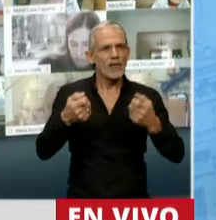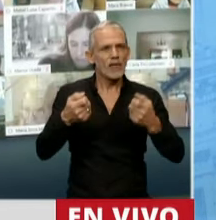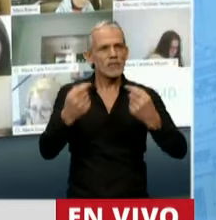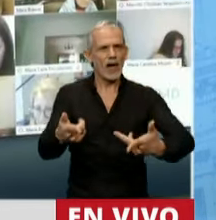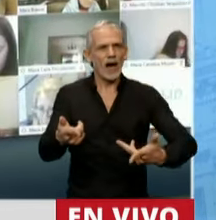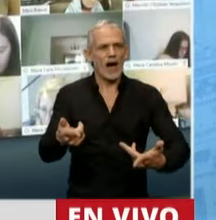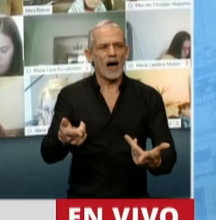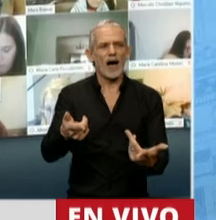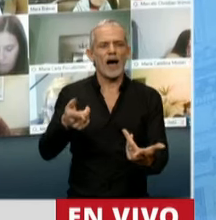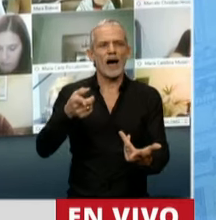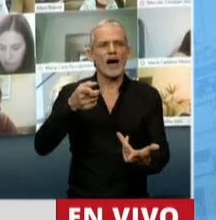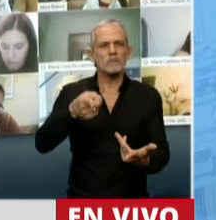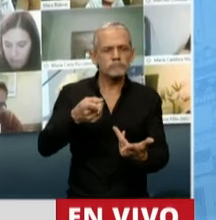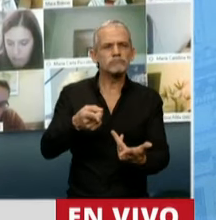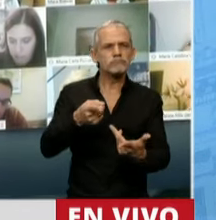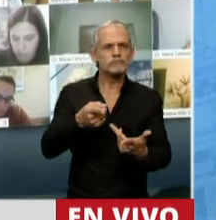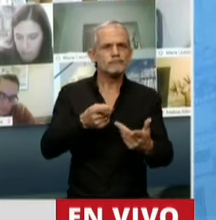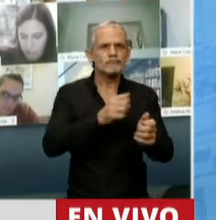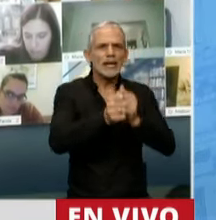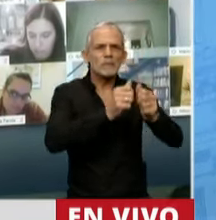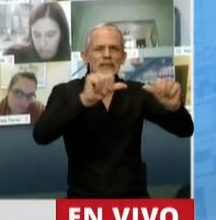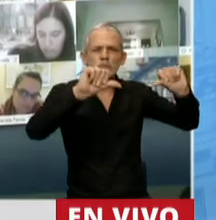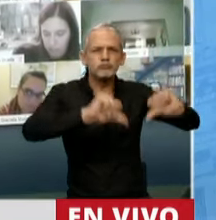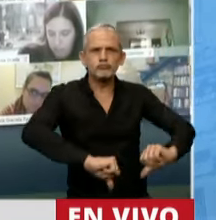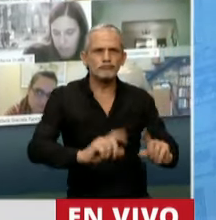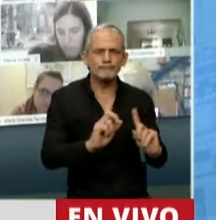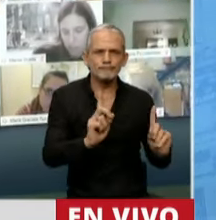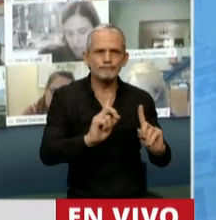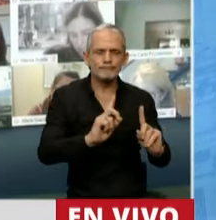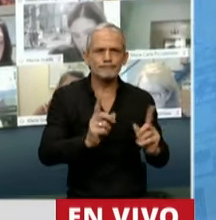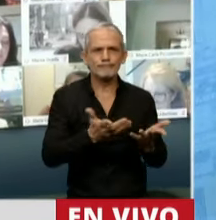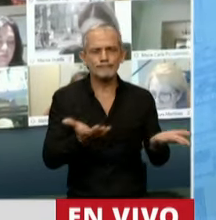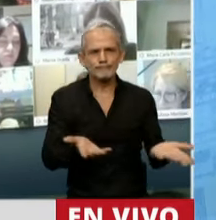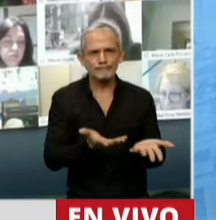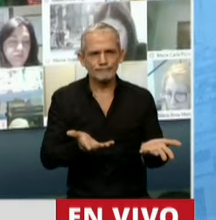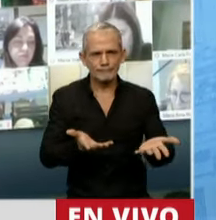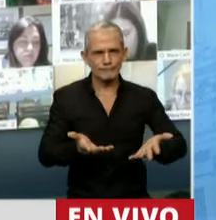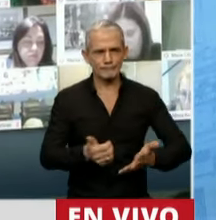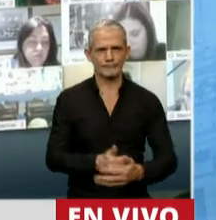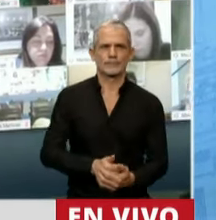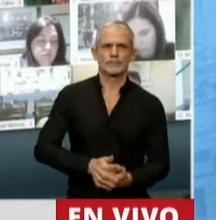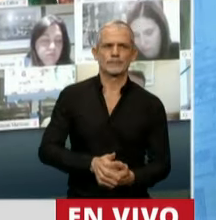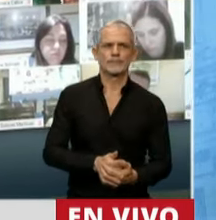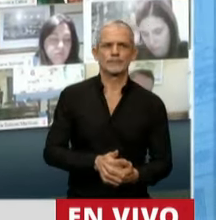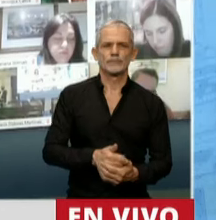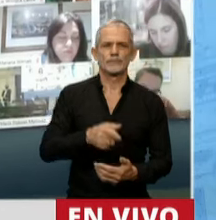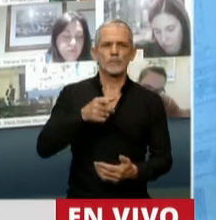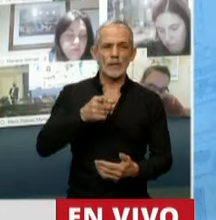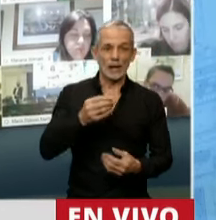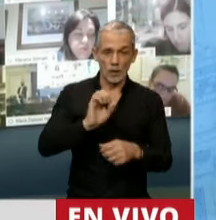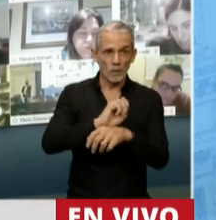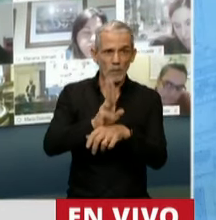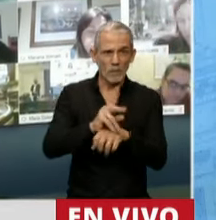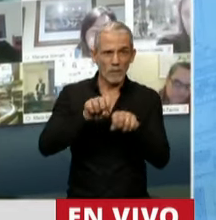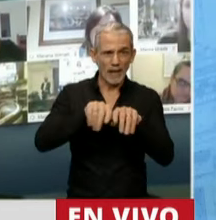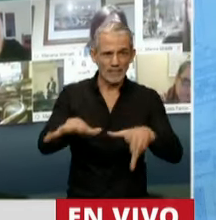evitar la quiebra de las empresas en medio de la pandemia